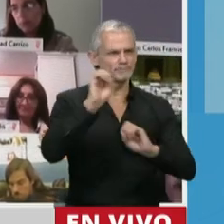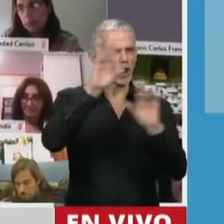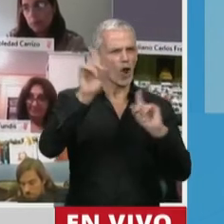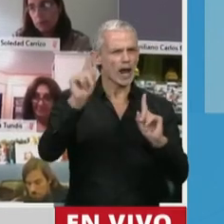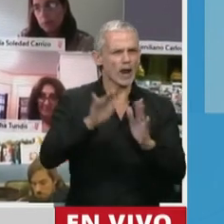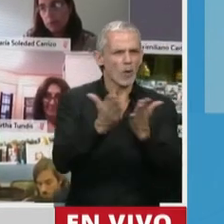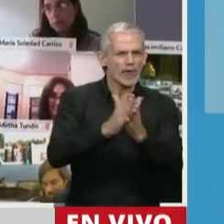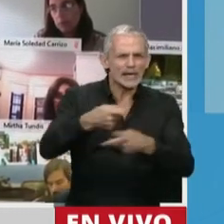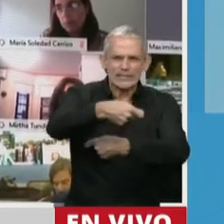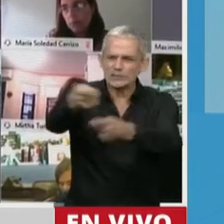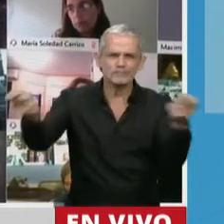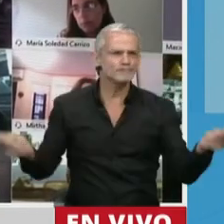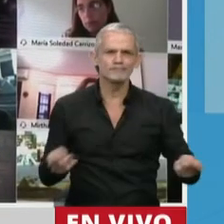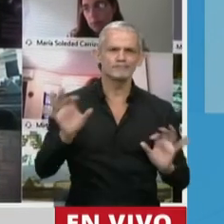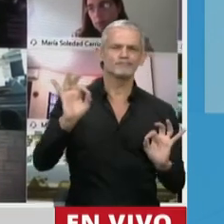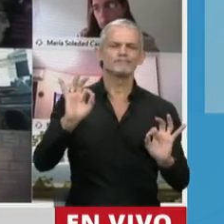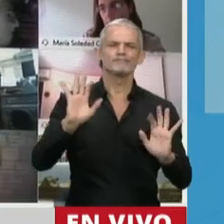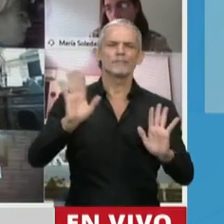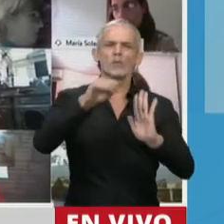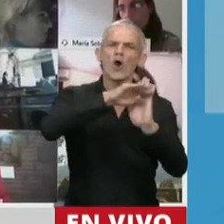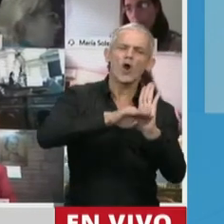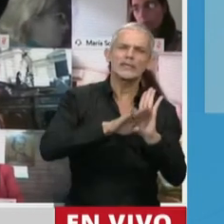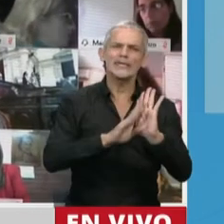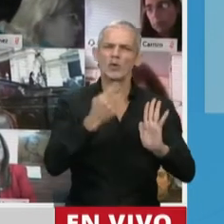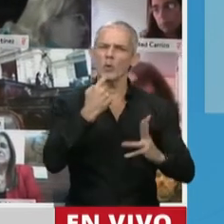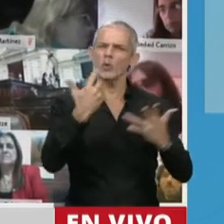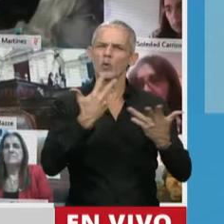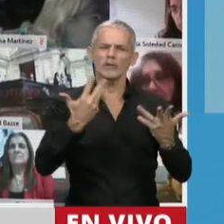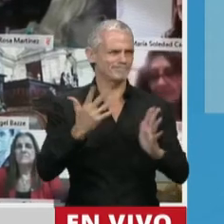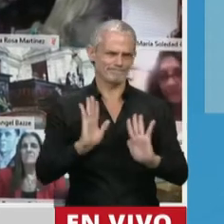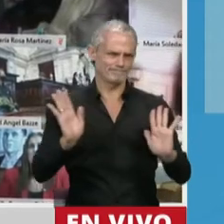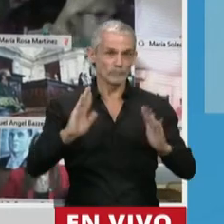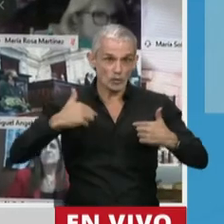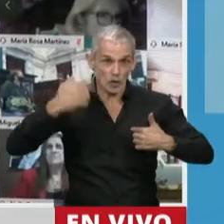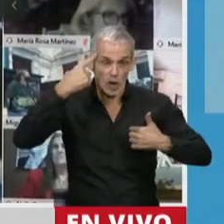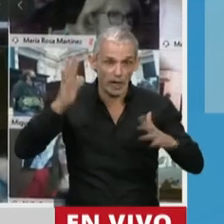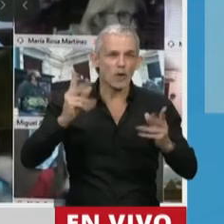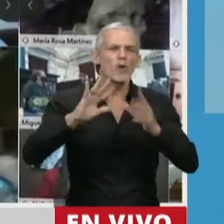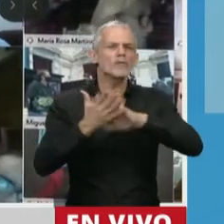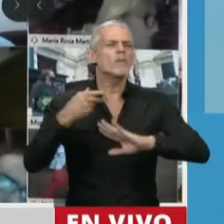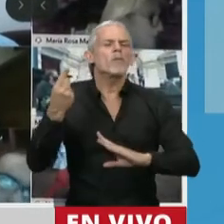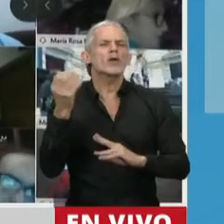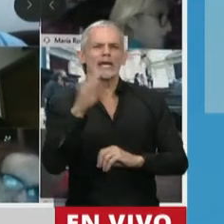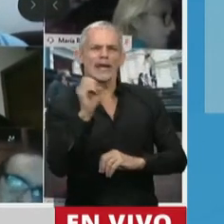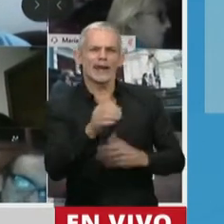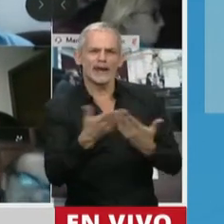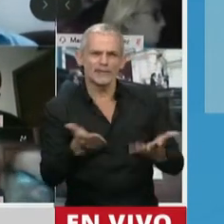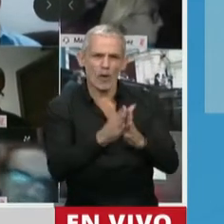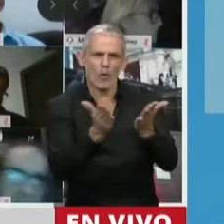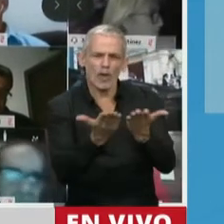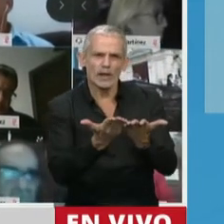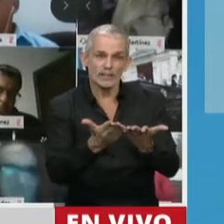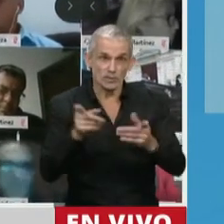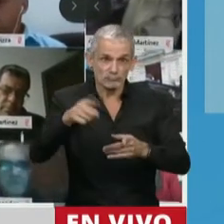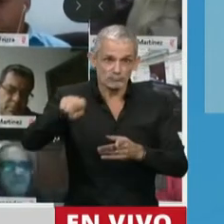porque ponen uno u otro contenido, pues realmente no sé de qué lugar hablan algunos legisladores cuando fueron